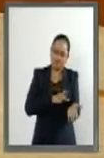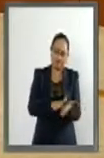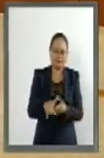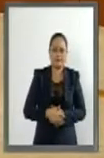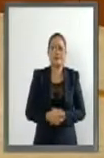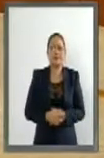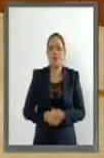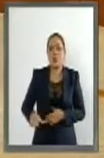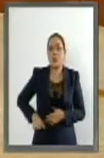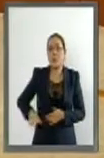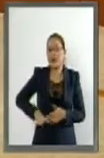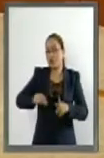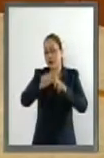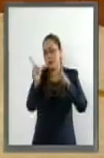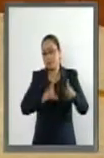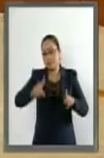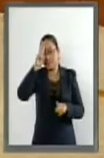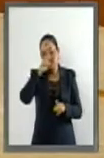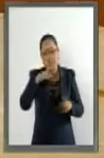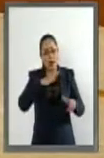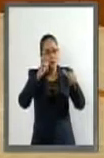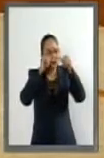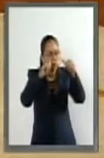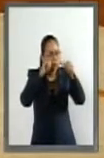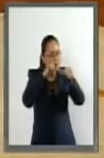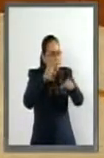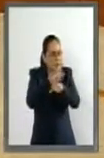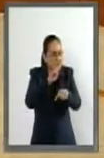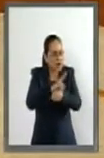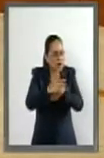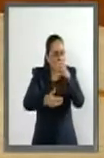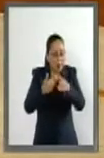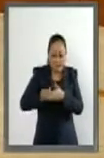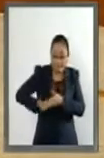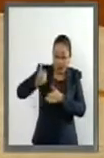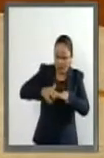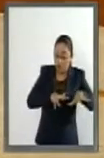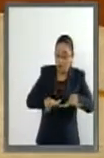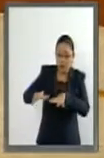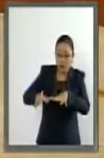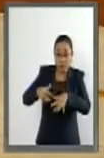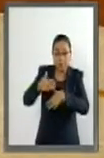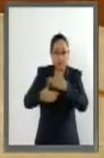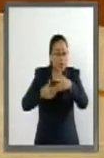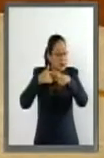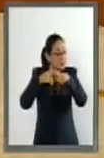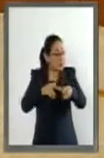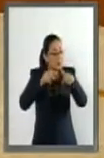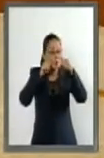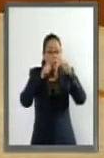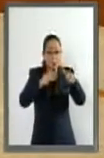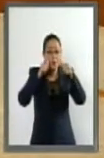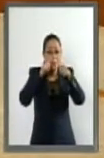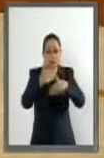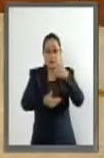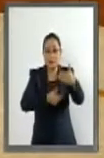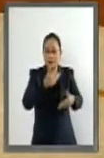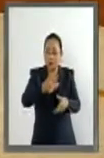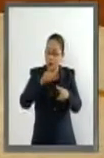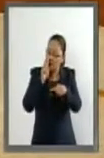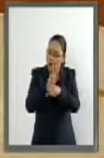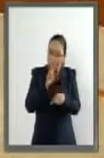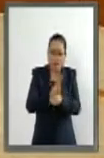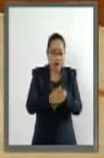la República ha realizado un seguimiento constante desde el primer momento en que se suscitó el fenómeno natural,